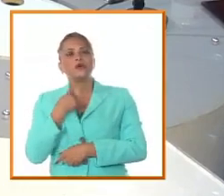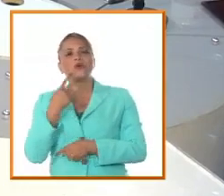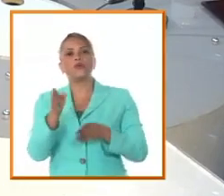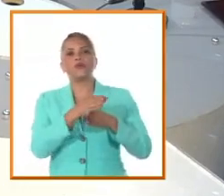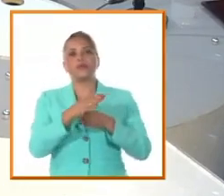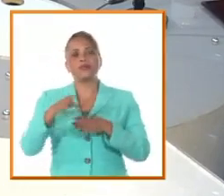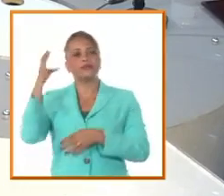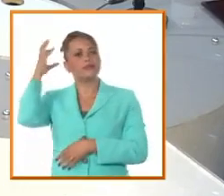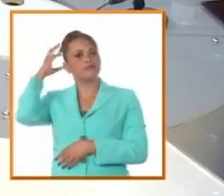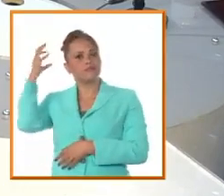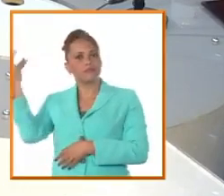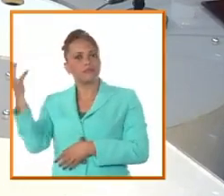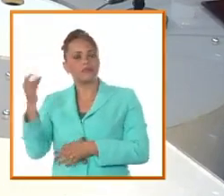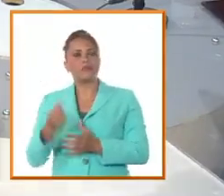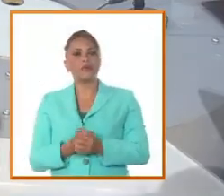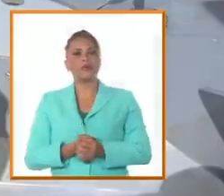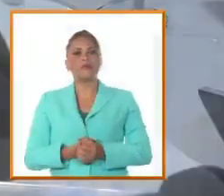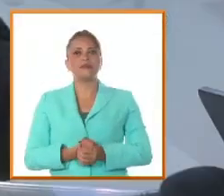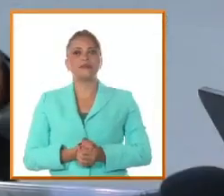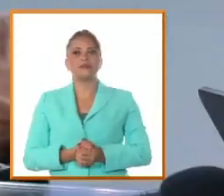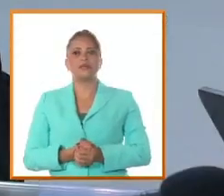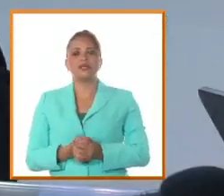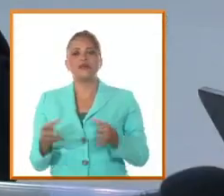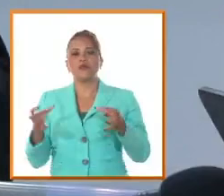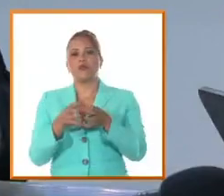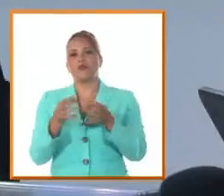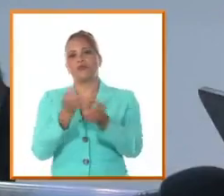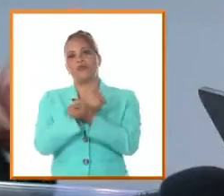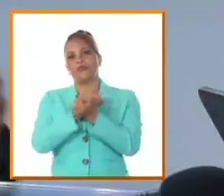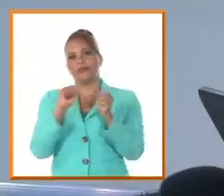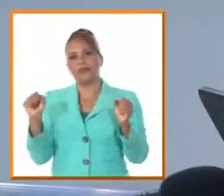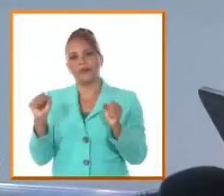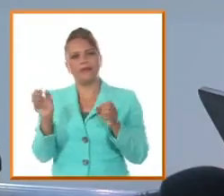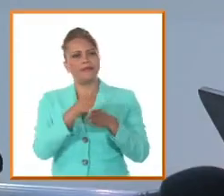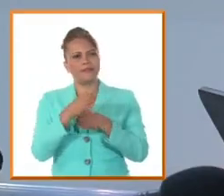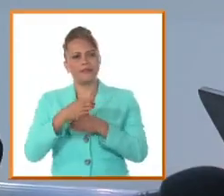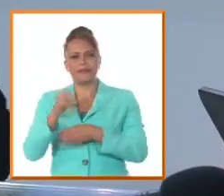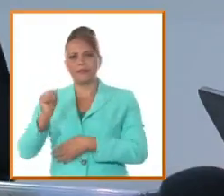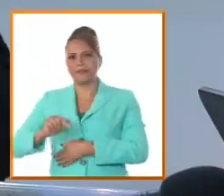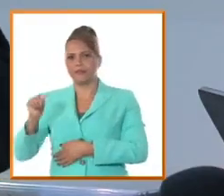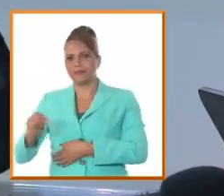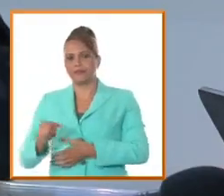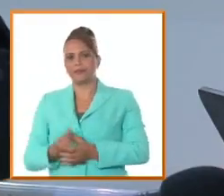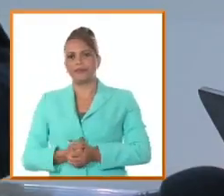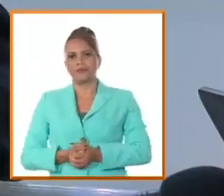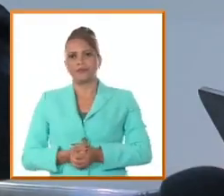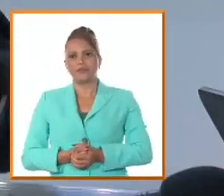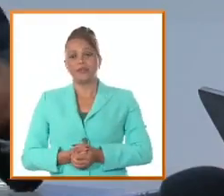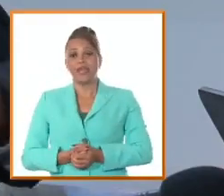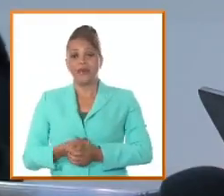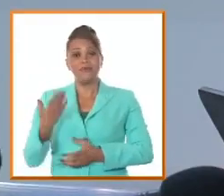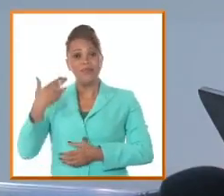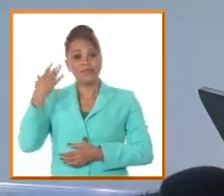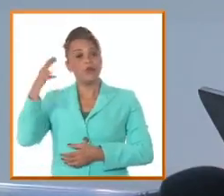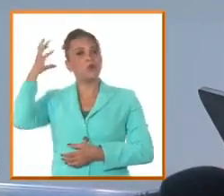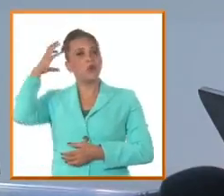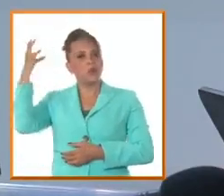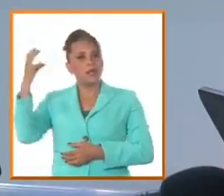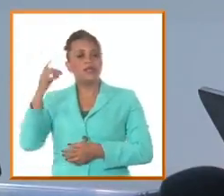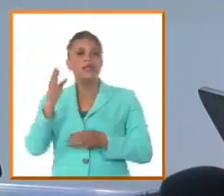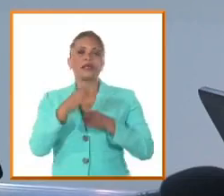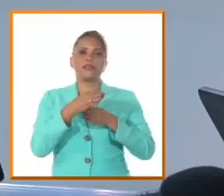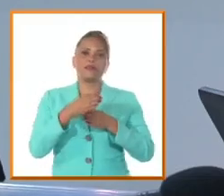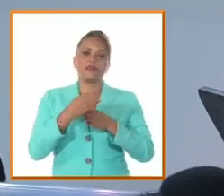los gobiernos de los de la Unión Liberal es decir Serrano Dulce etc que eran gobiernos propicios a